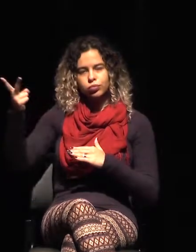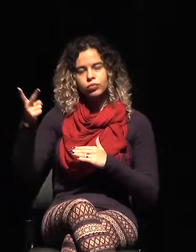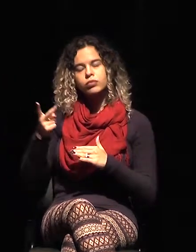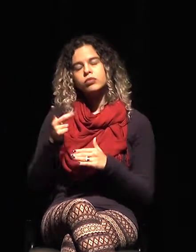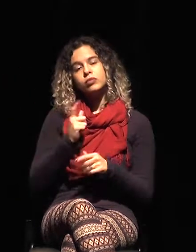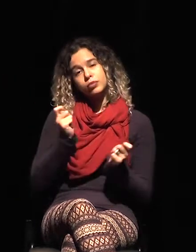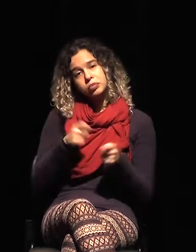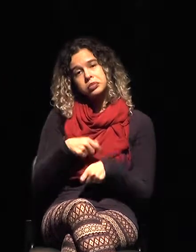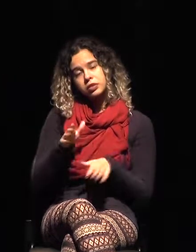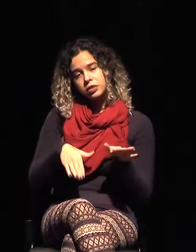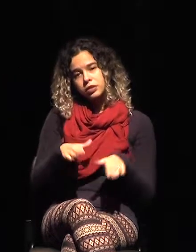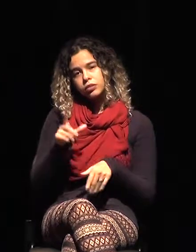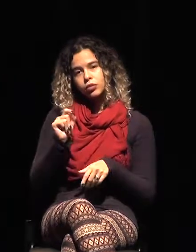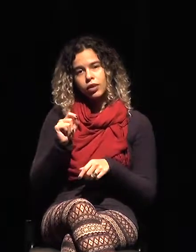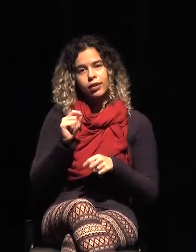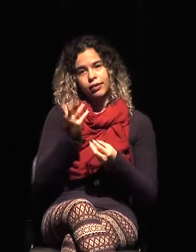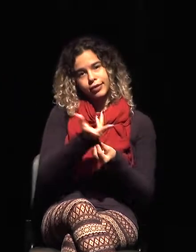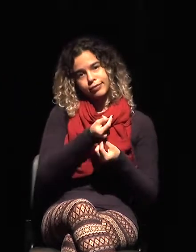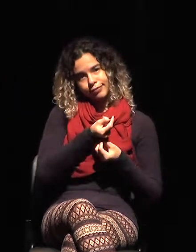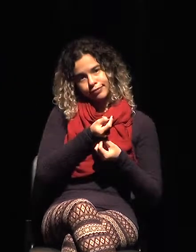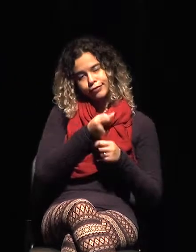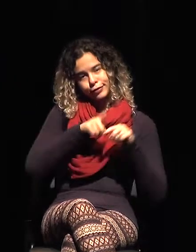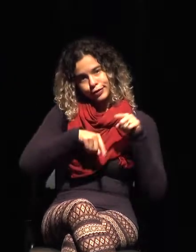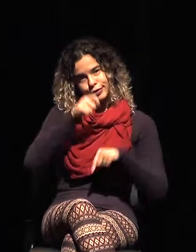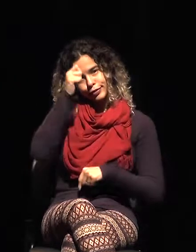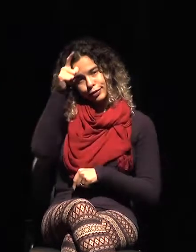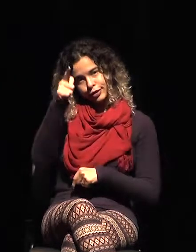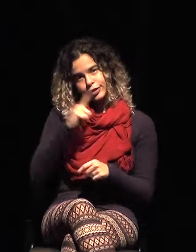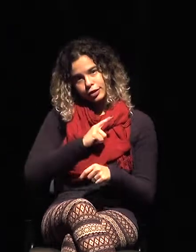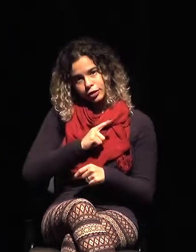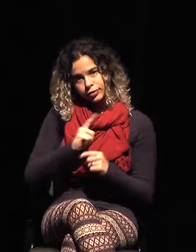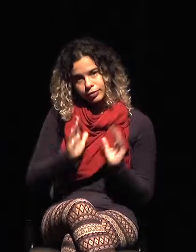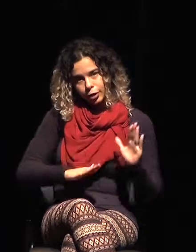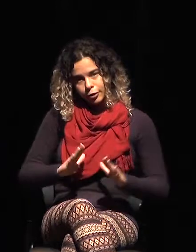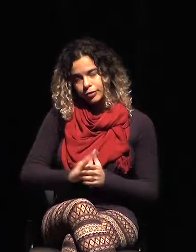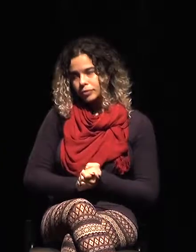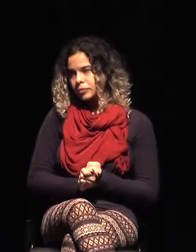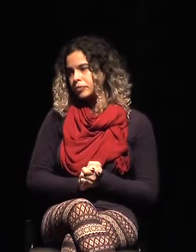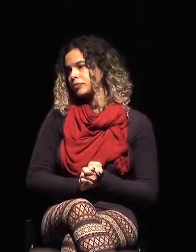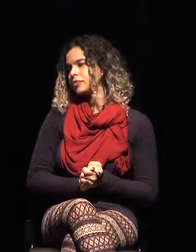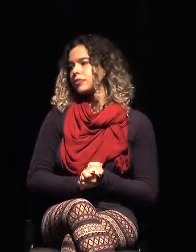probablemente también se realizan envíos de bienes culturales.